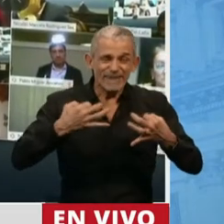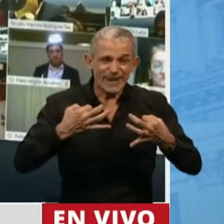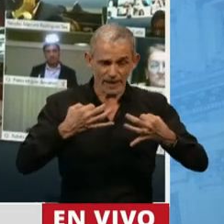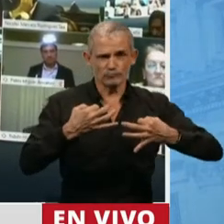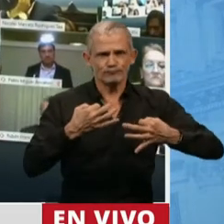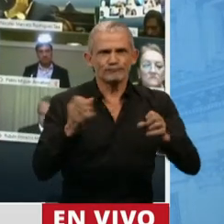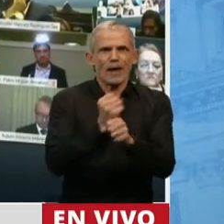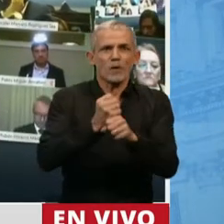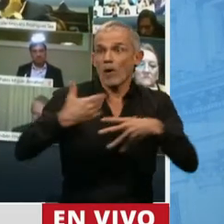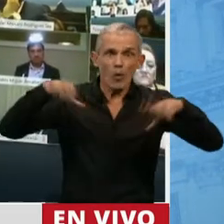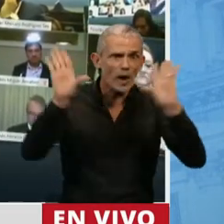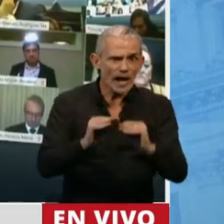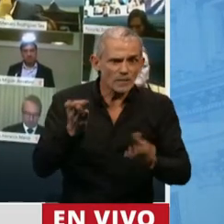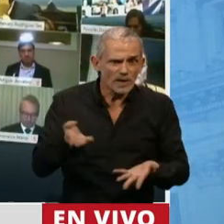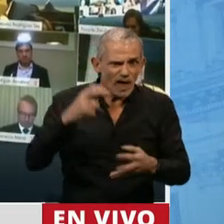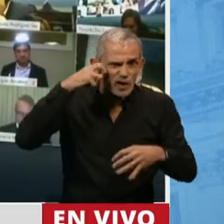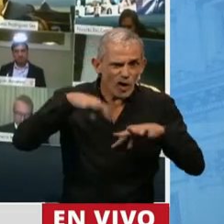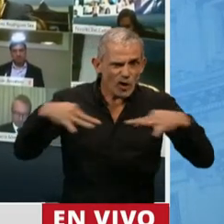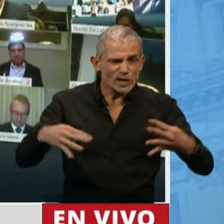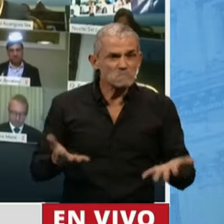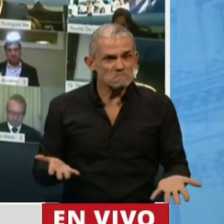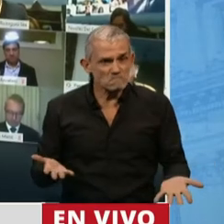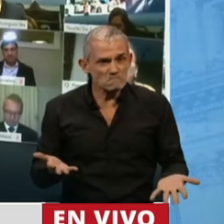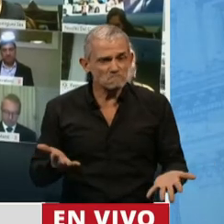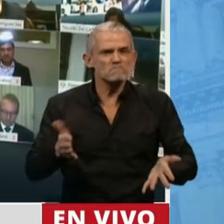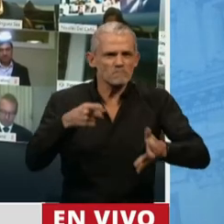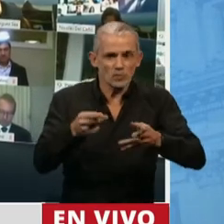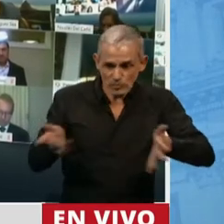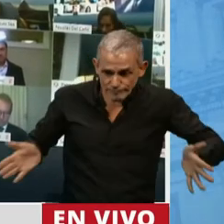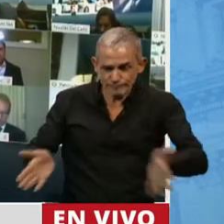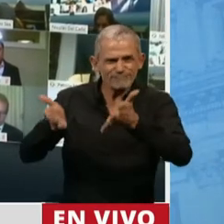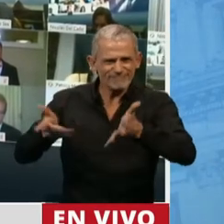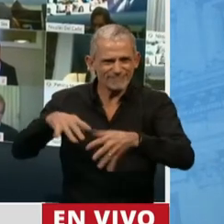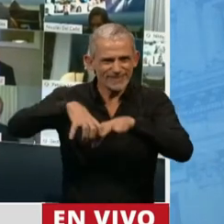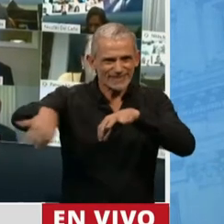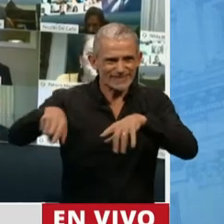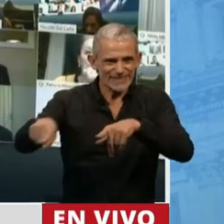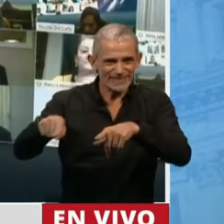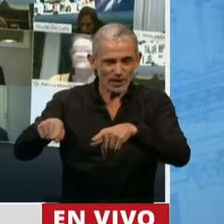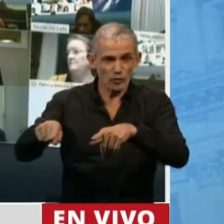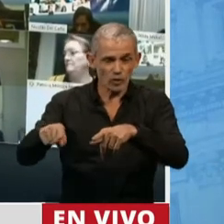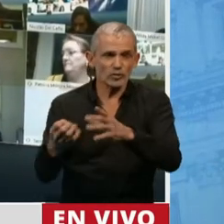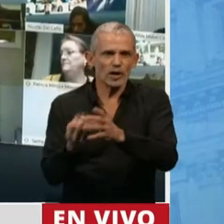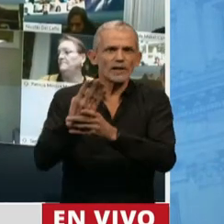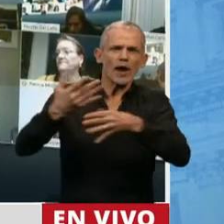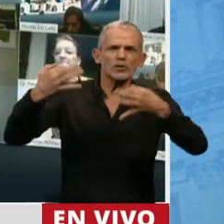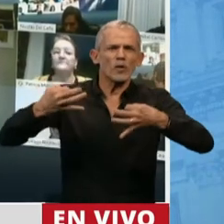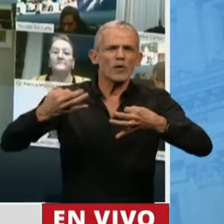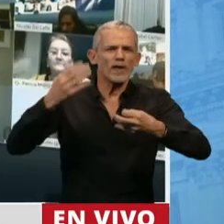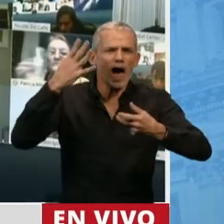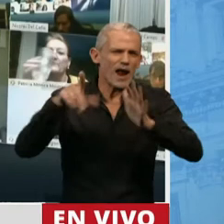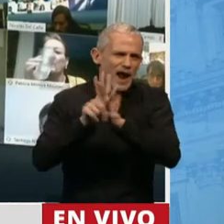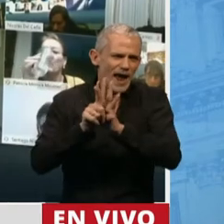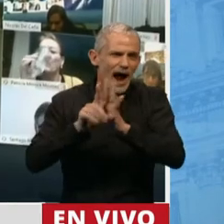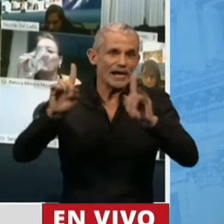sancionada por unanimidad y que impulsó al sector creando no solamente seguridad jurídica, sino